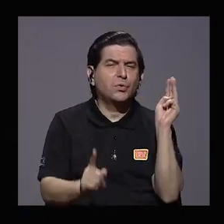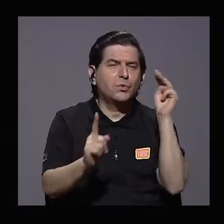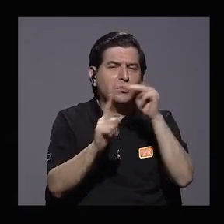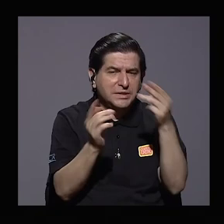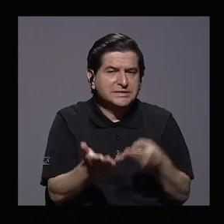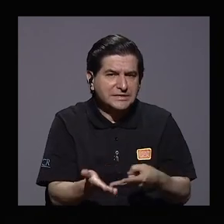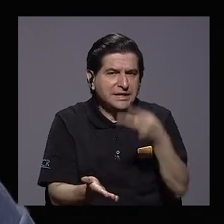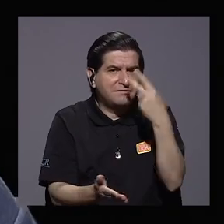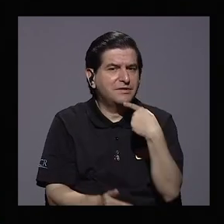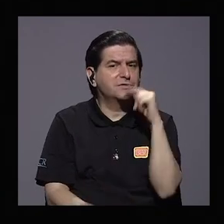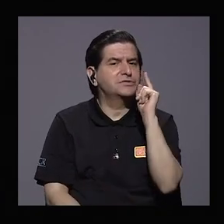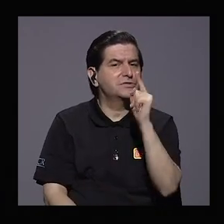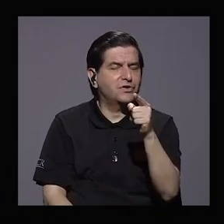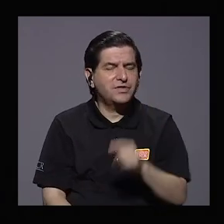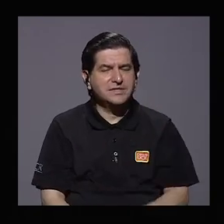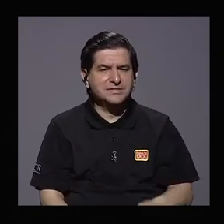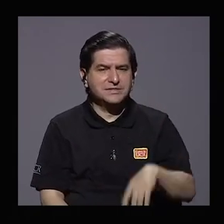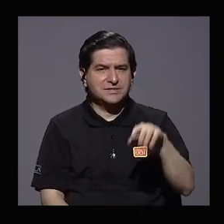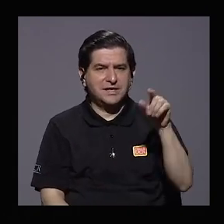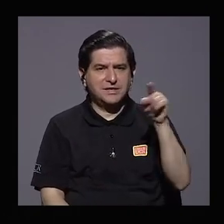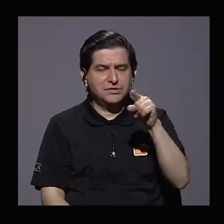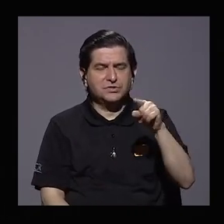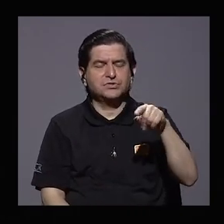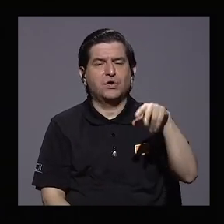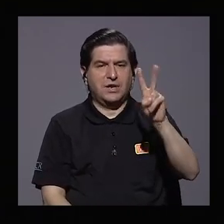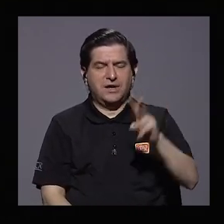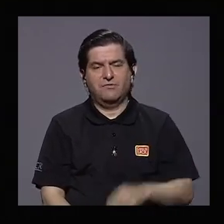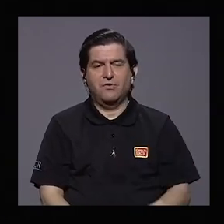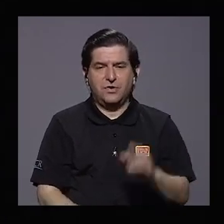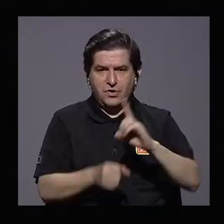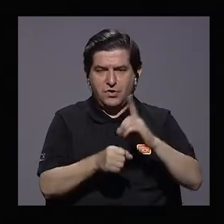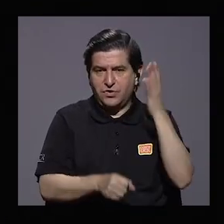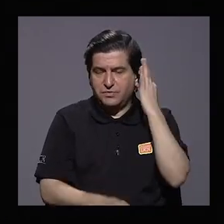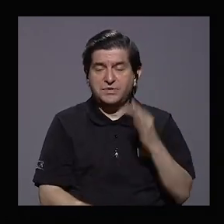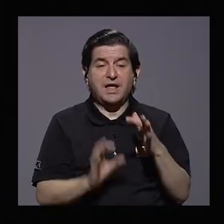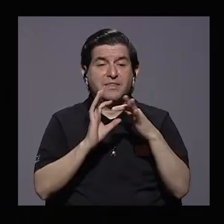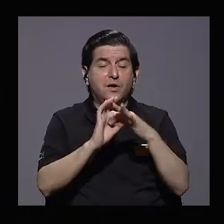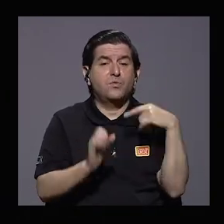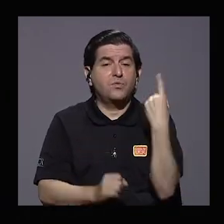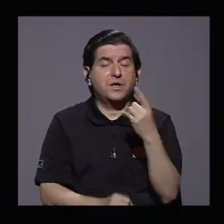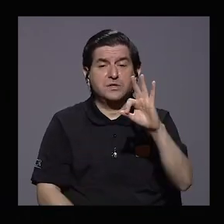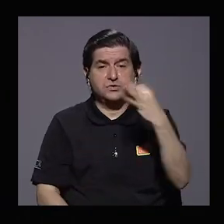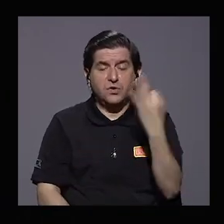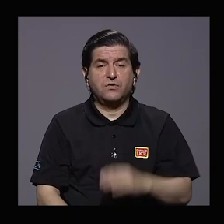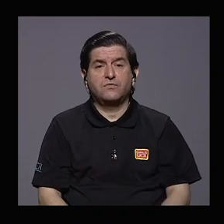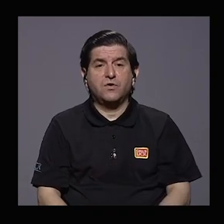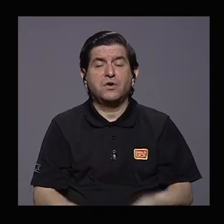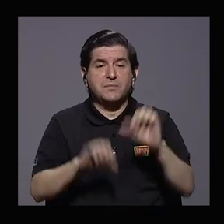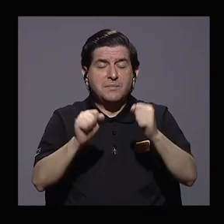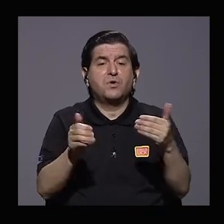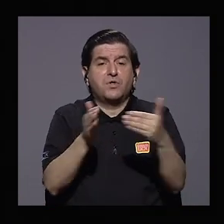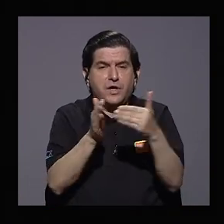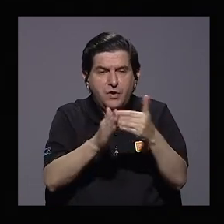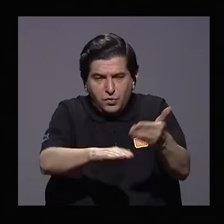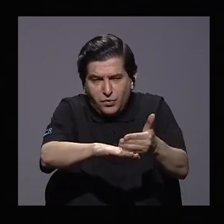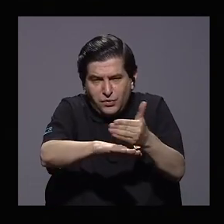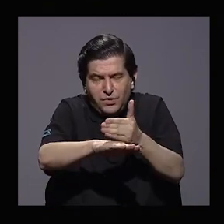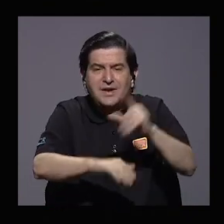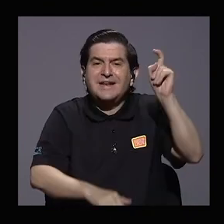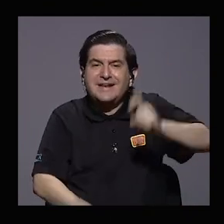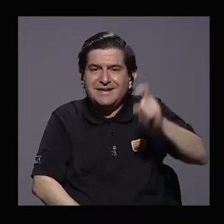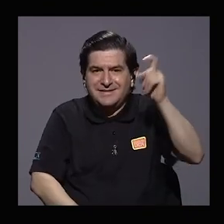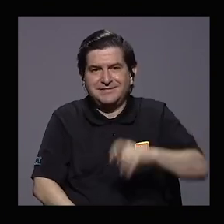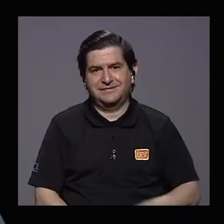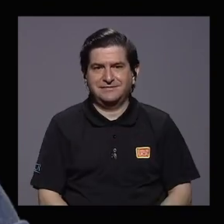mensaje tan valioso como el que plantea Doña Soyle, diputada de República, donde la unidad es la única forma de lograr reivindicación y para eso